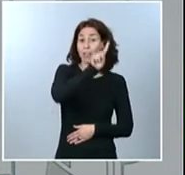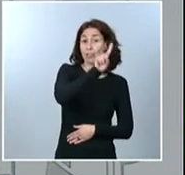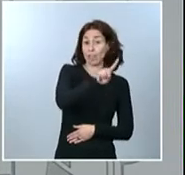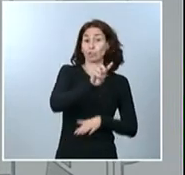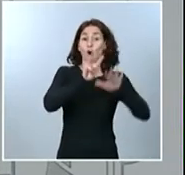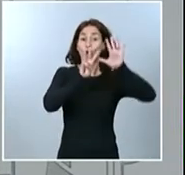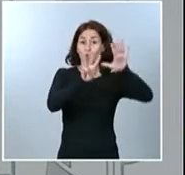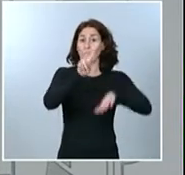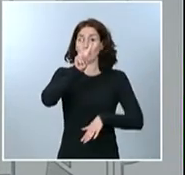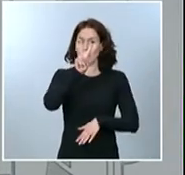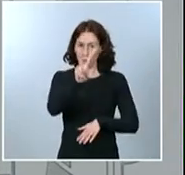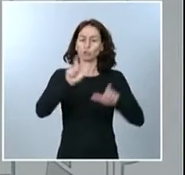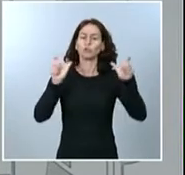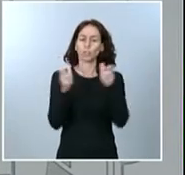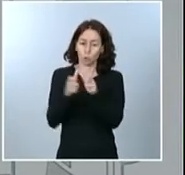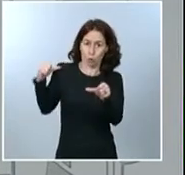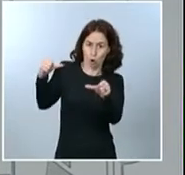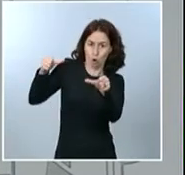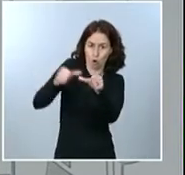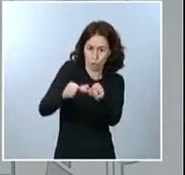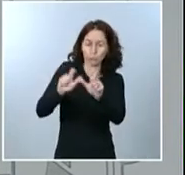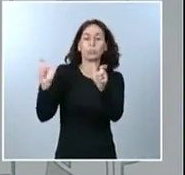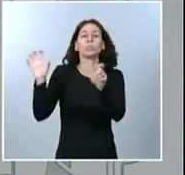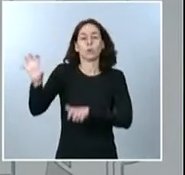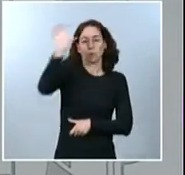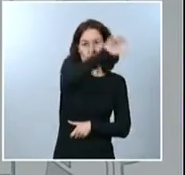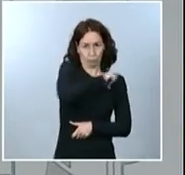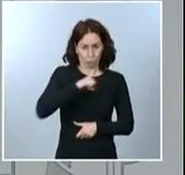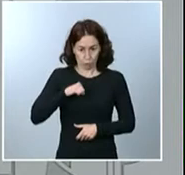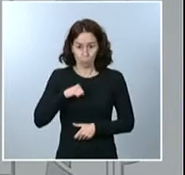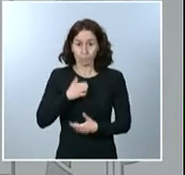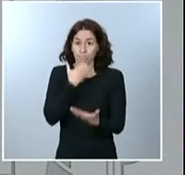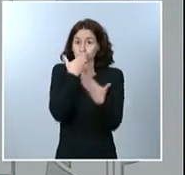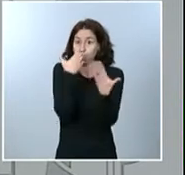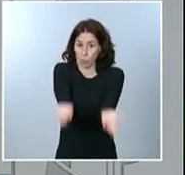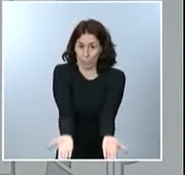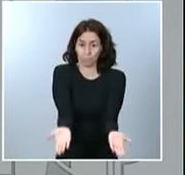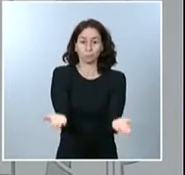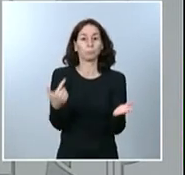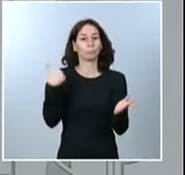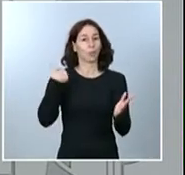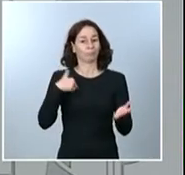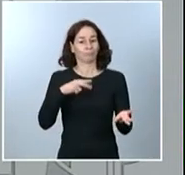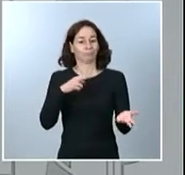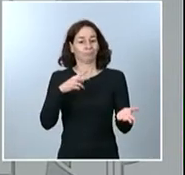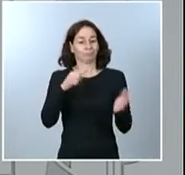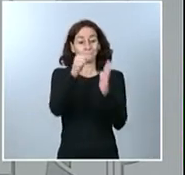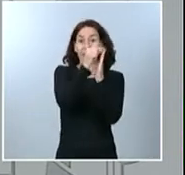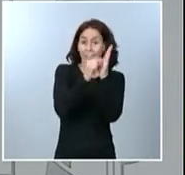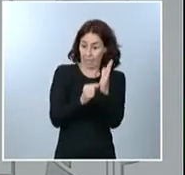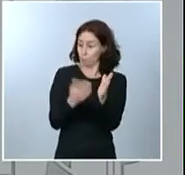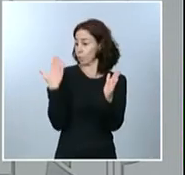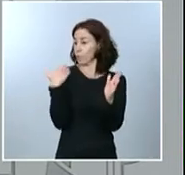comunidades autónomas. Fruto de esa colaboración son, por ejemplo, los indicadores y criterios de respuesta comunes que acabo de mencionarles.